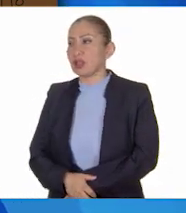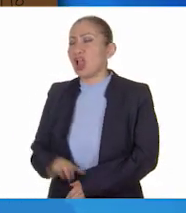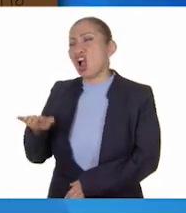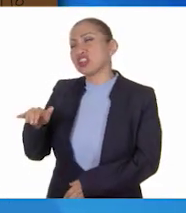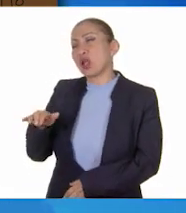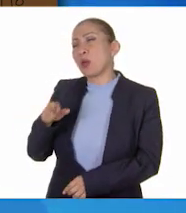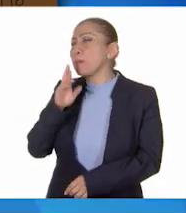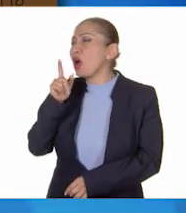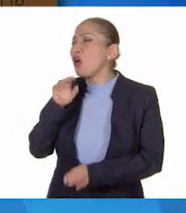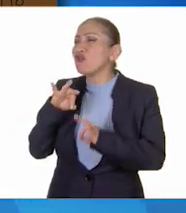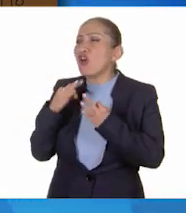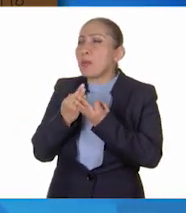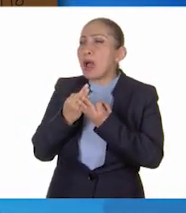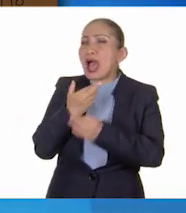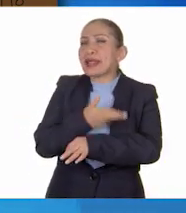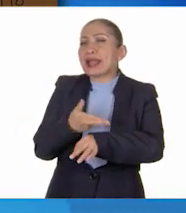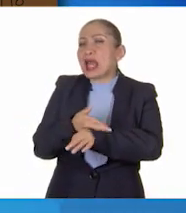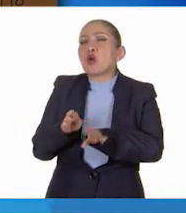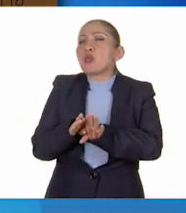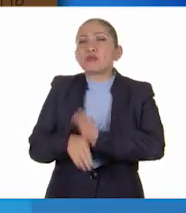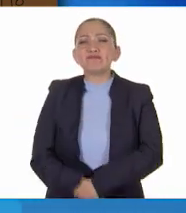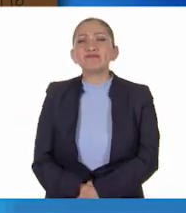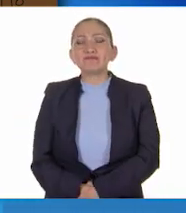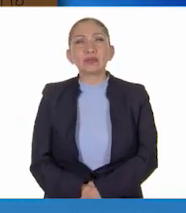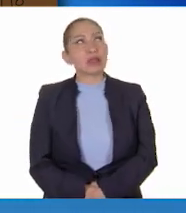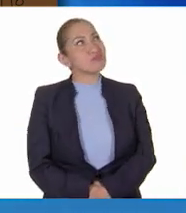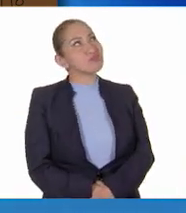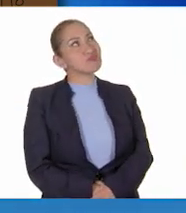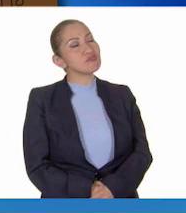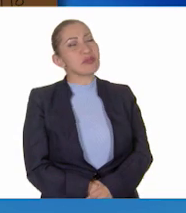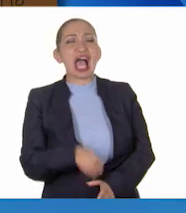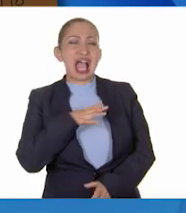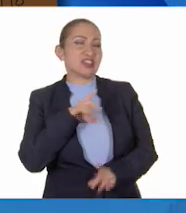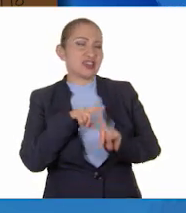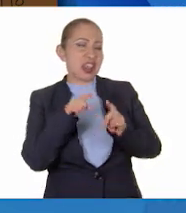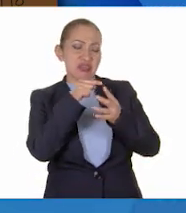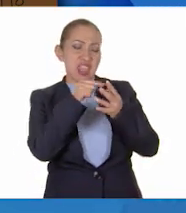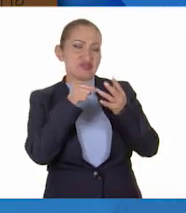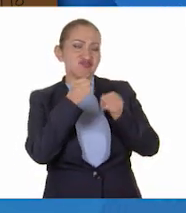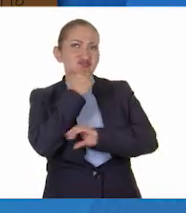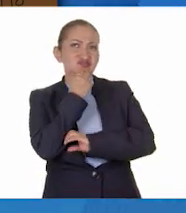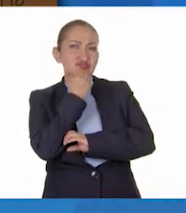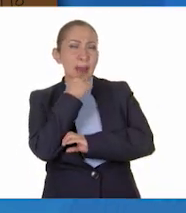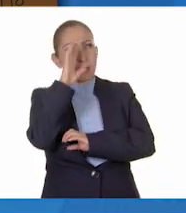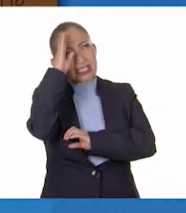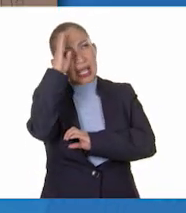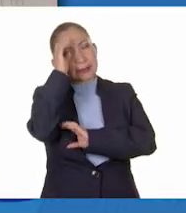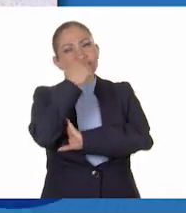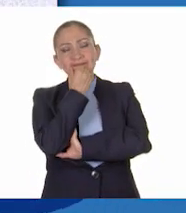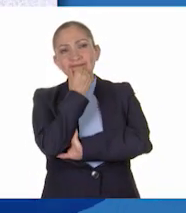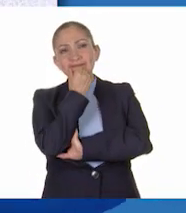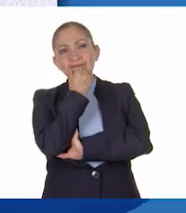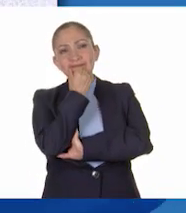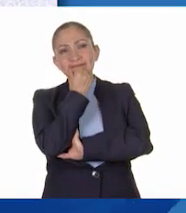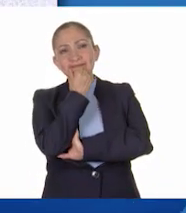¿cuál es la mejor manera de solucionarlo? Pues, hay varias. Vamos a pensarlas.